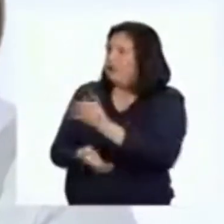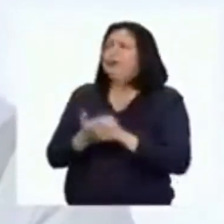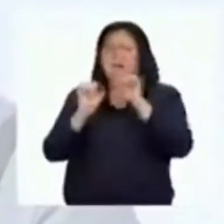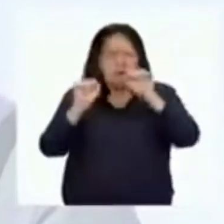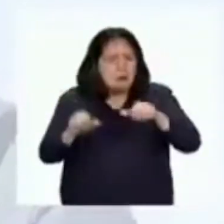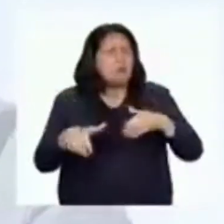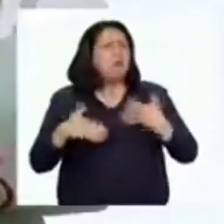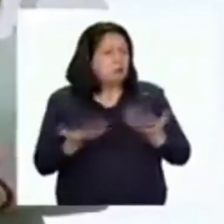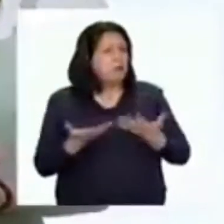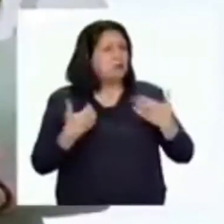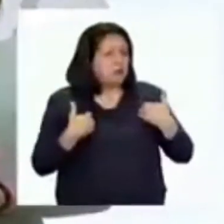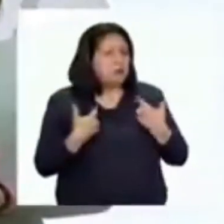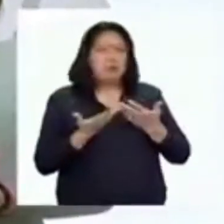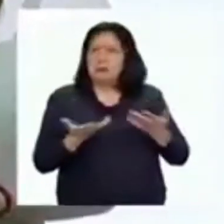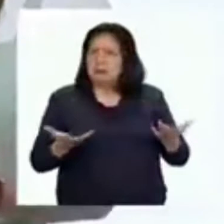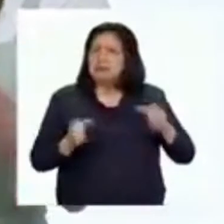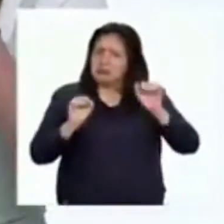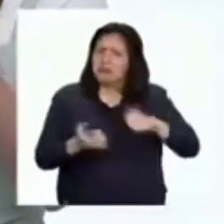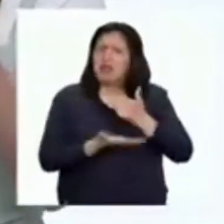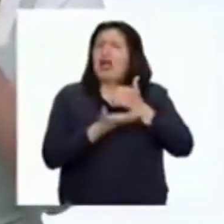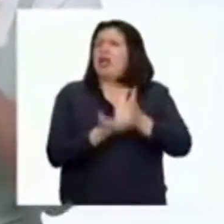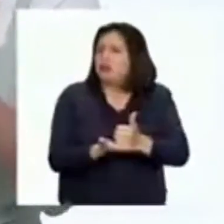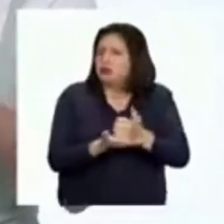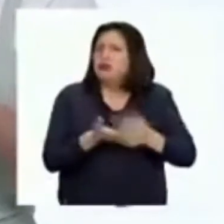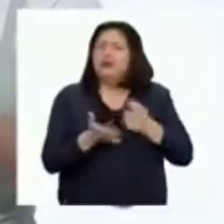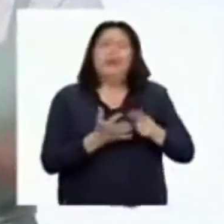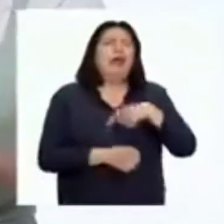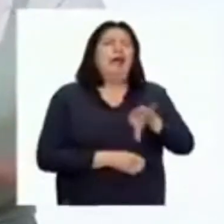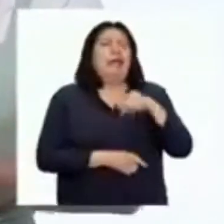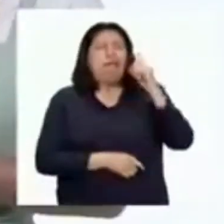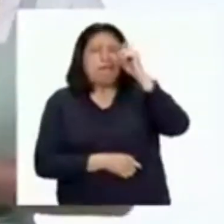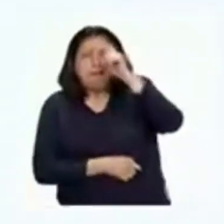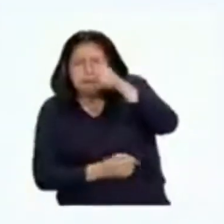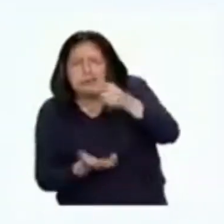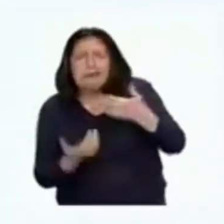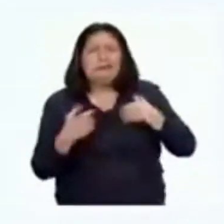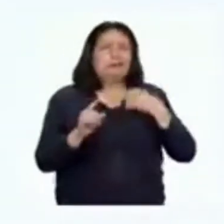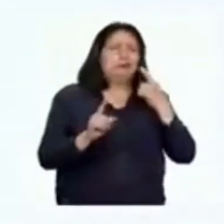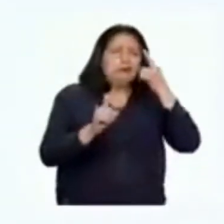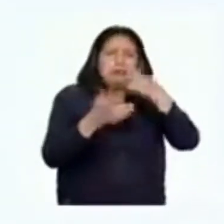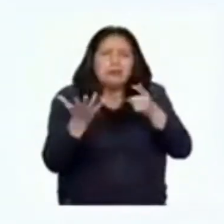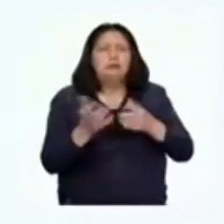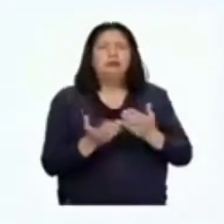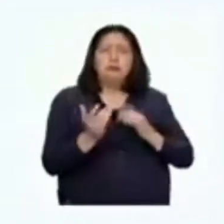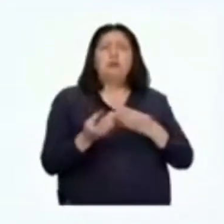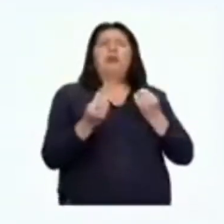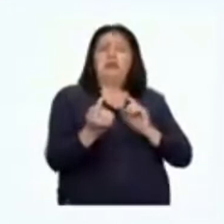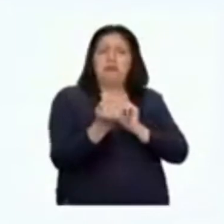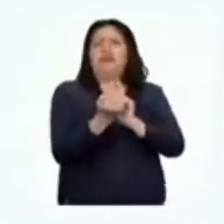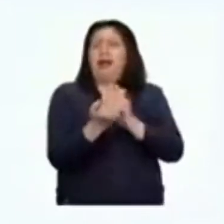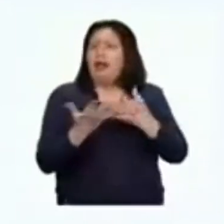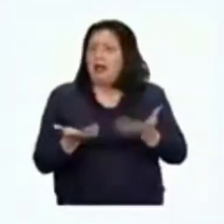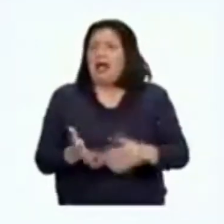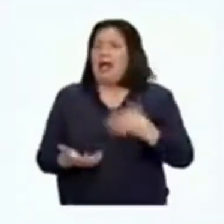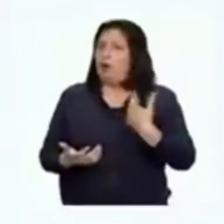podemos contar con herramientas que nos ayuden a responder a los desafíos que se nos presenten. A pesar de nuestros mejores esfuerzos,